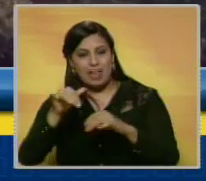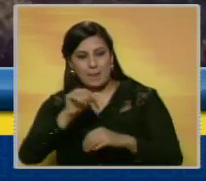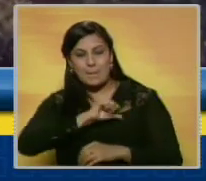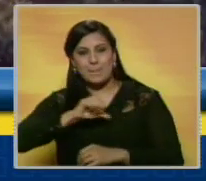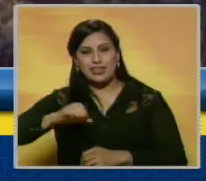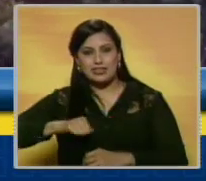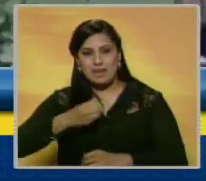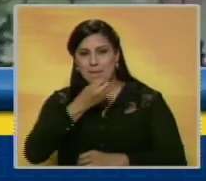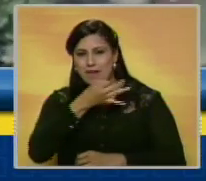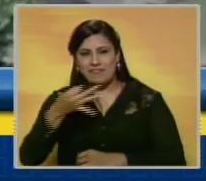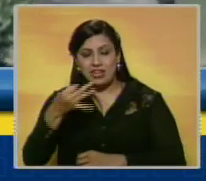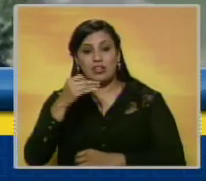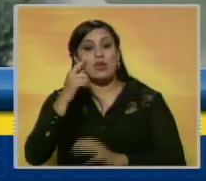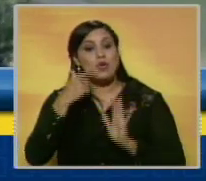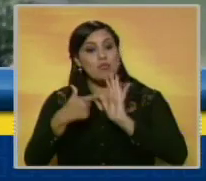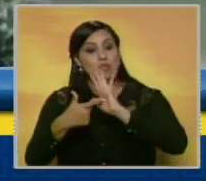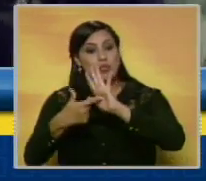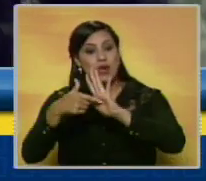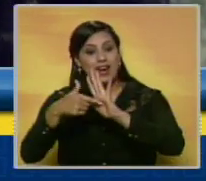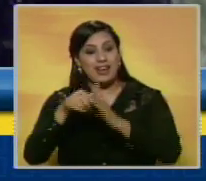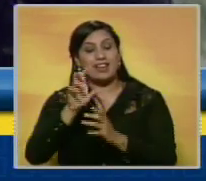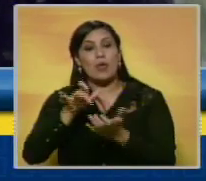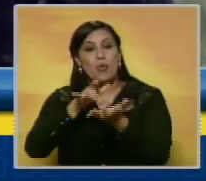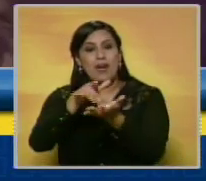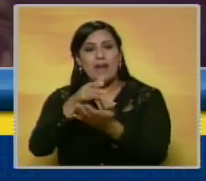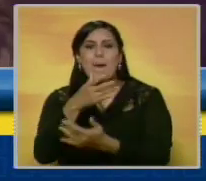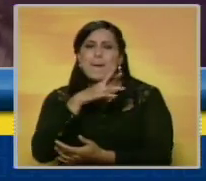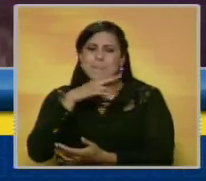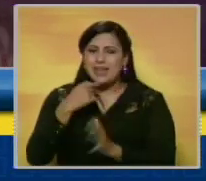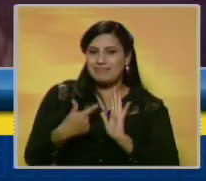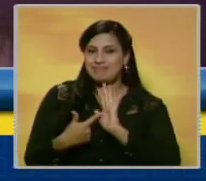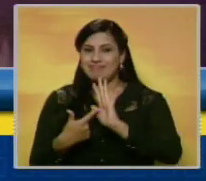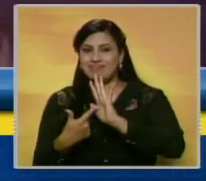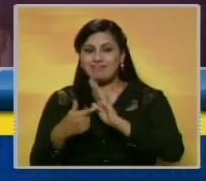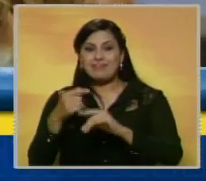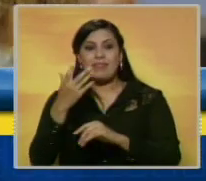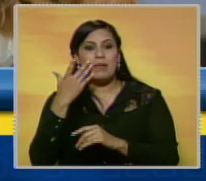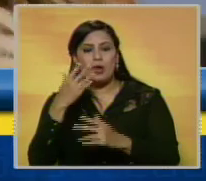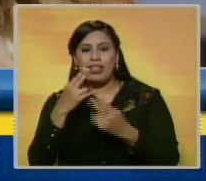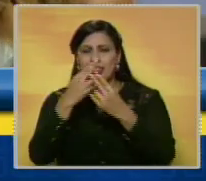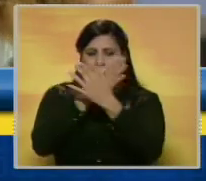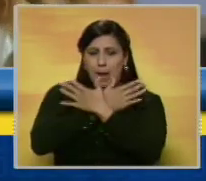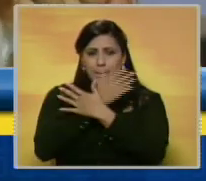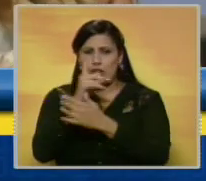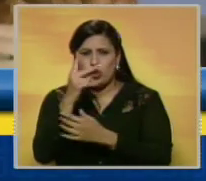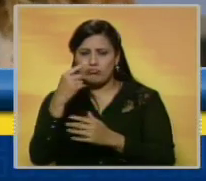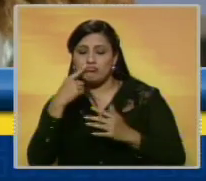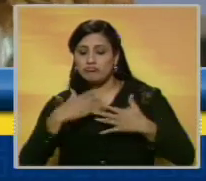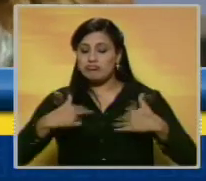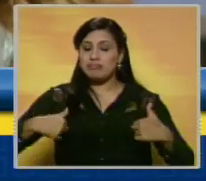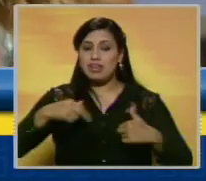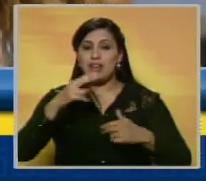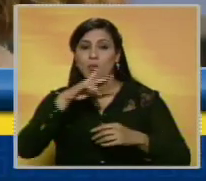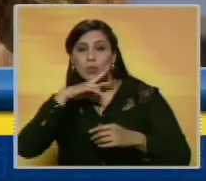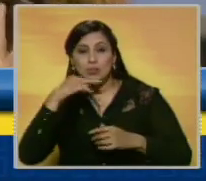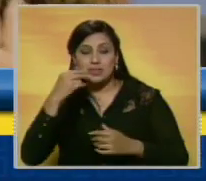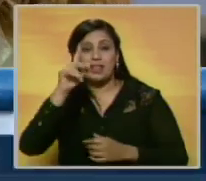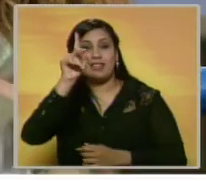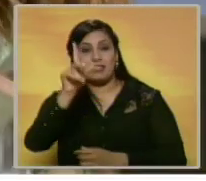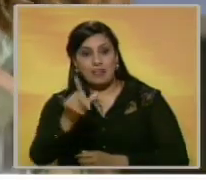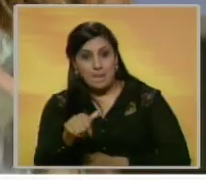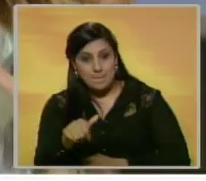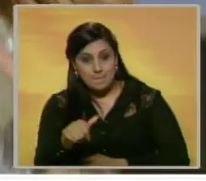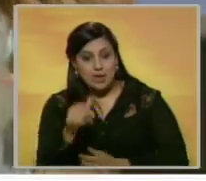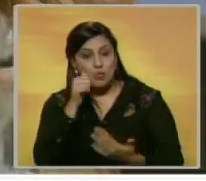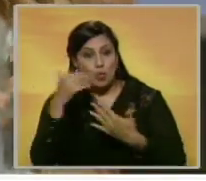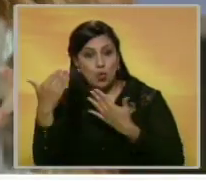personal. La cantante muestra en este disco una influencia más atrevida, sin tabúes, más provocativa y sensual. En el